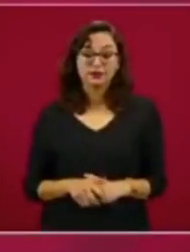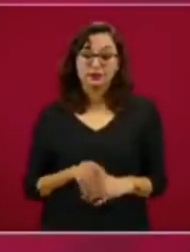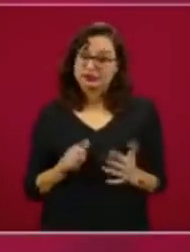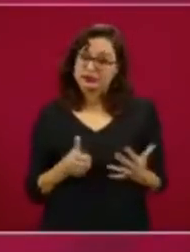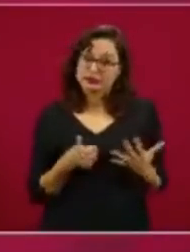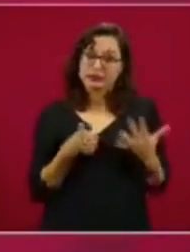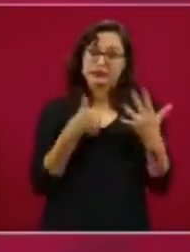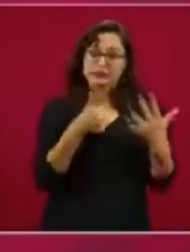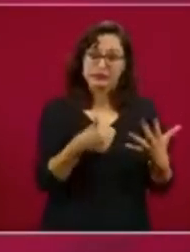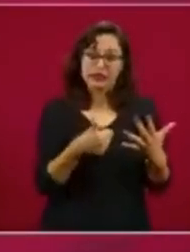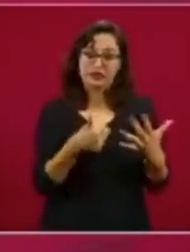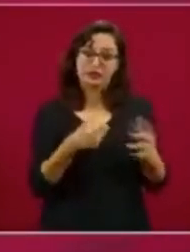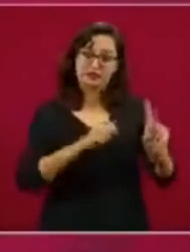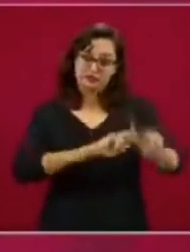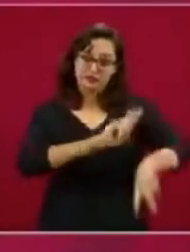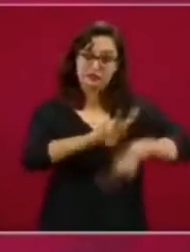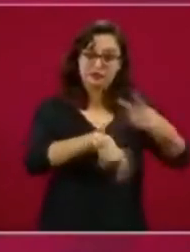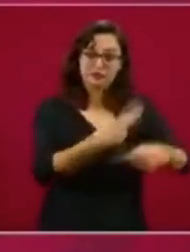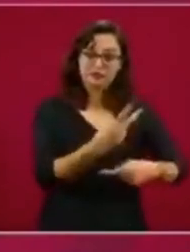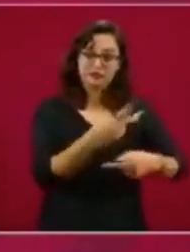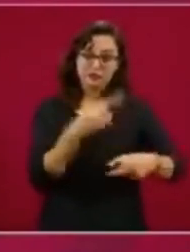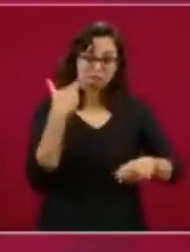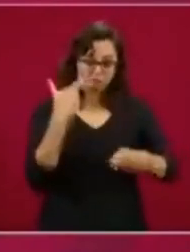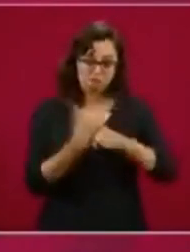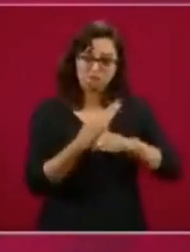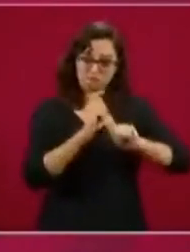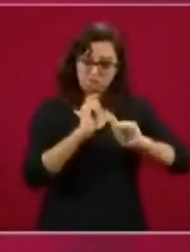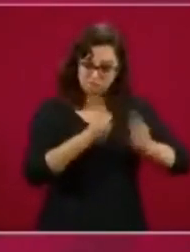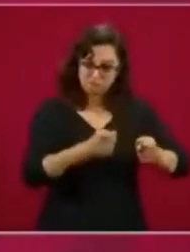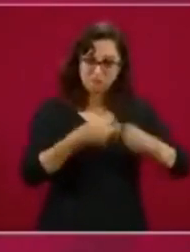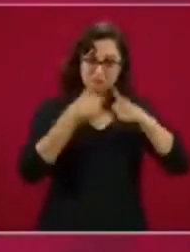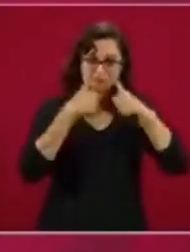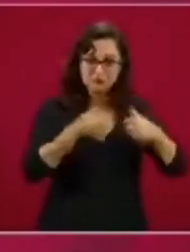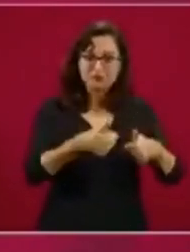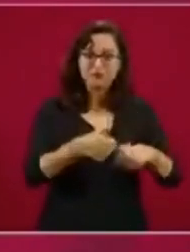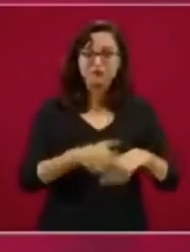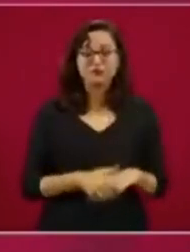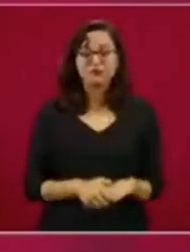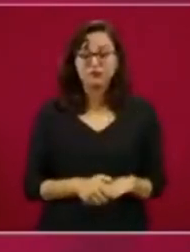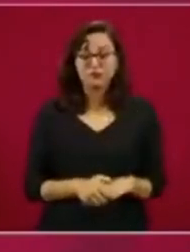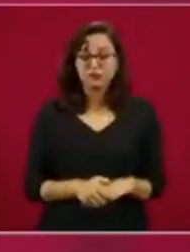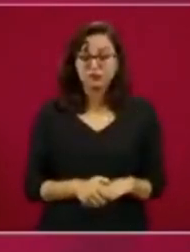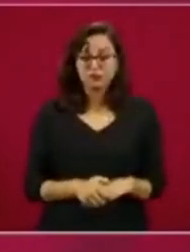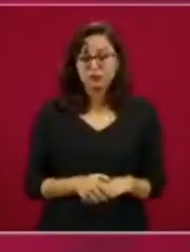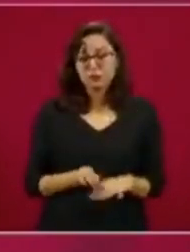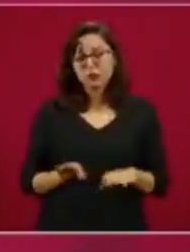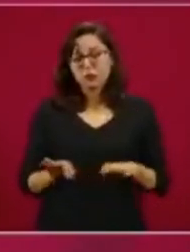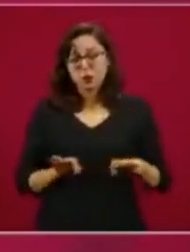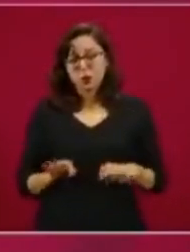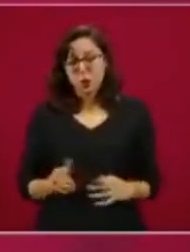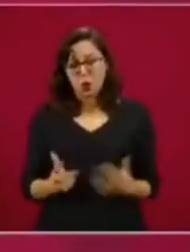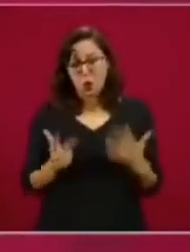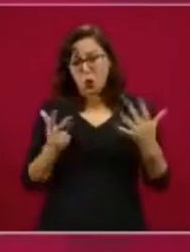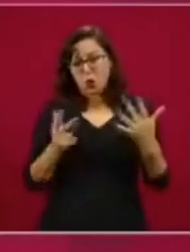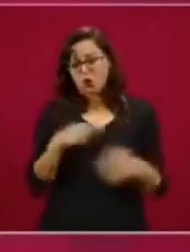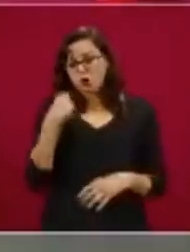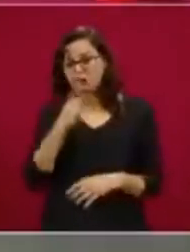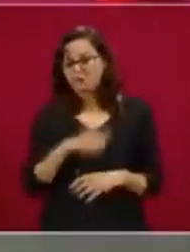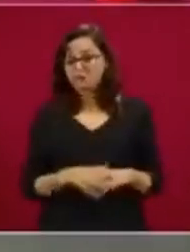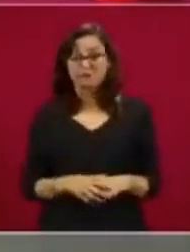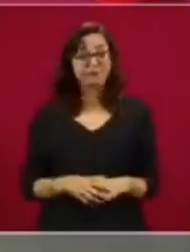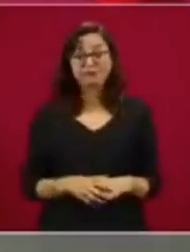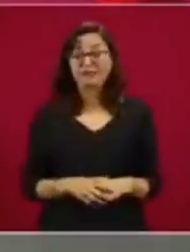las seis, y no son ocho horas, son dieciséis horas